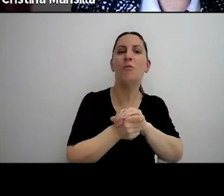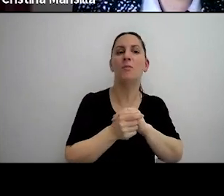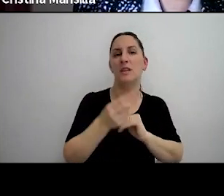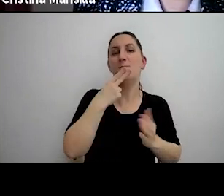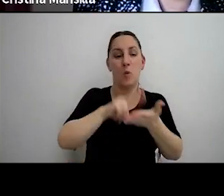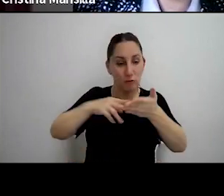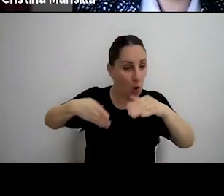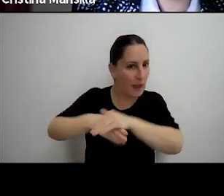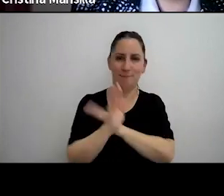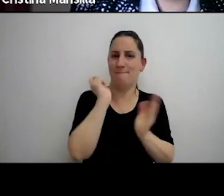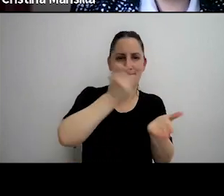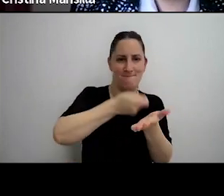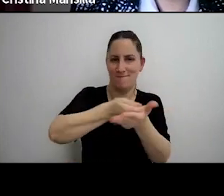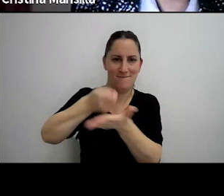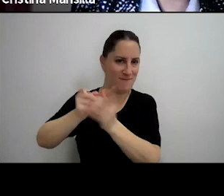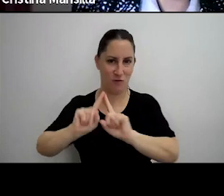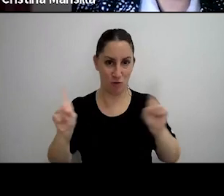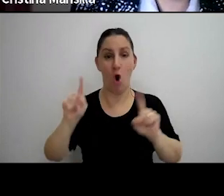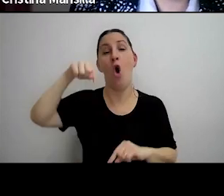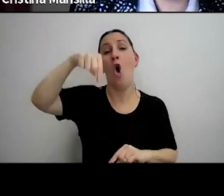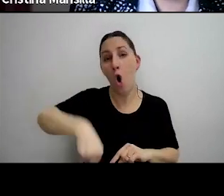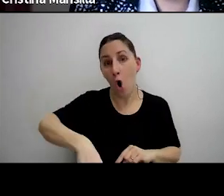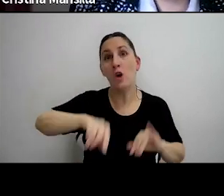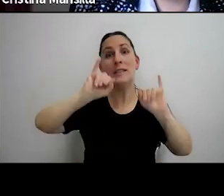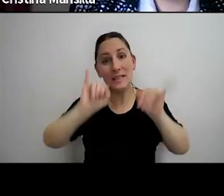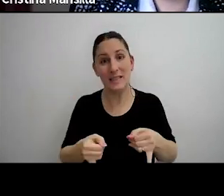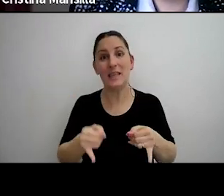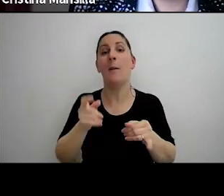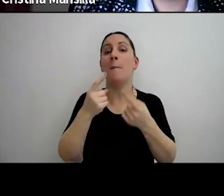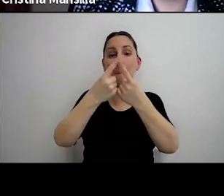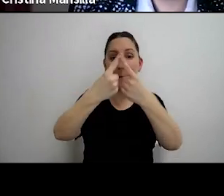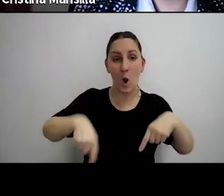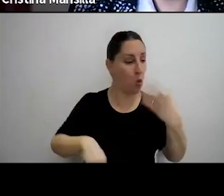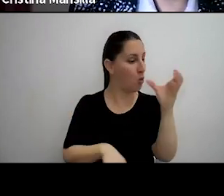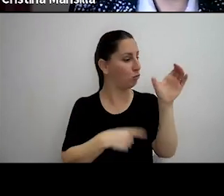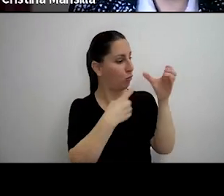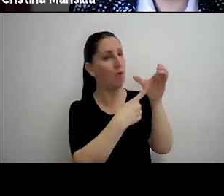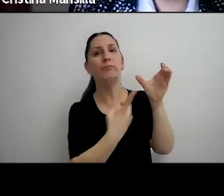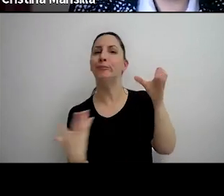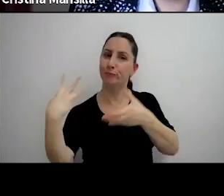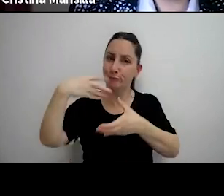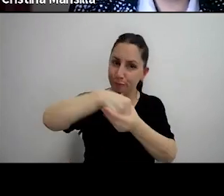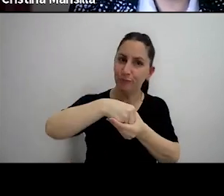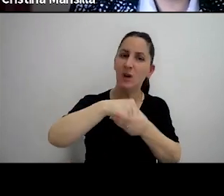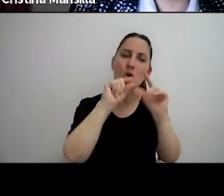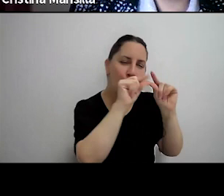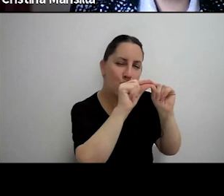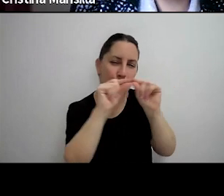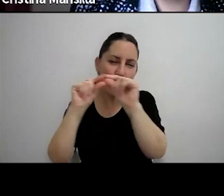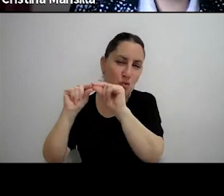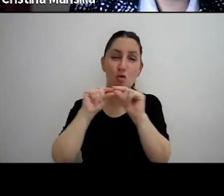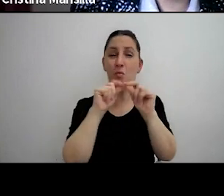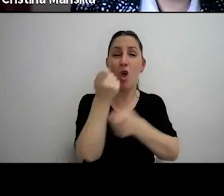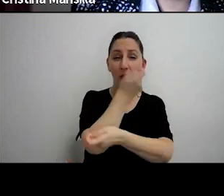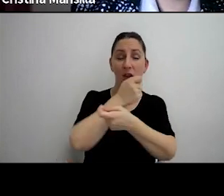Bueno, podrán hoy acceder, siempre que el producto esté clasificado dentro de la nomenclatura común del